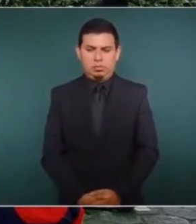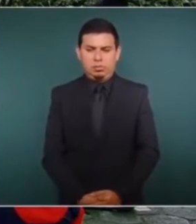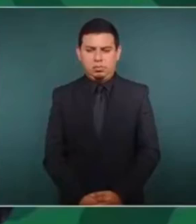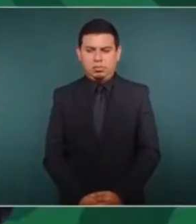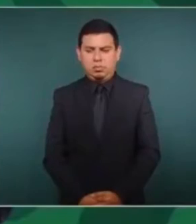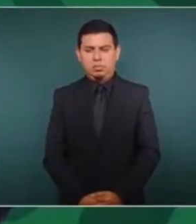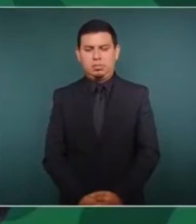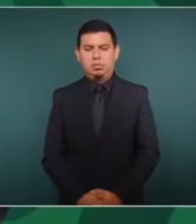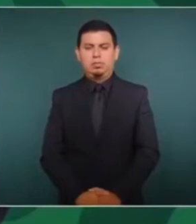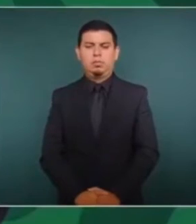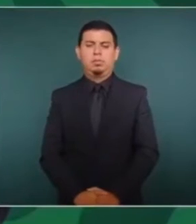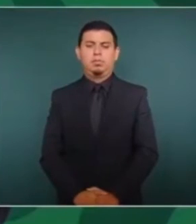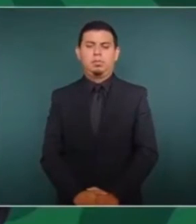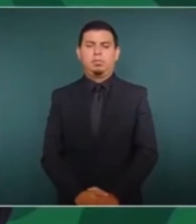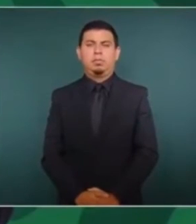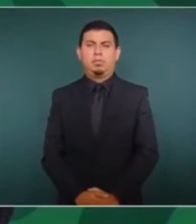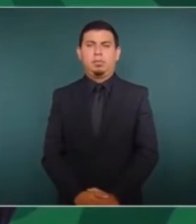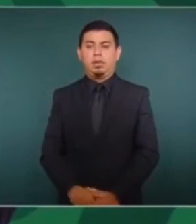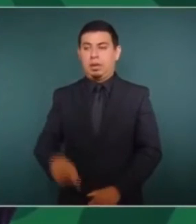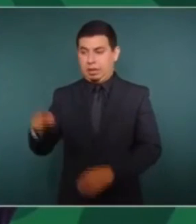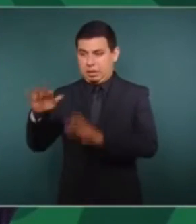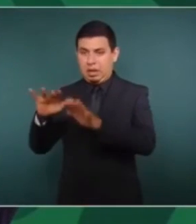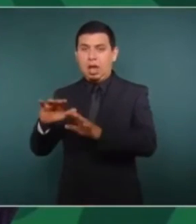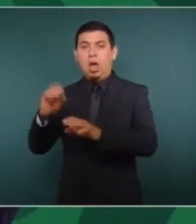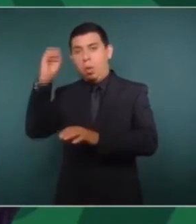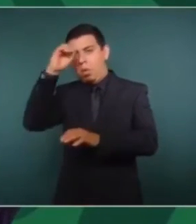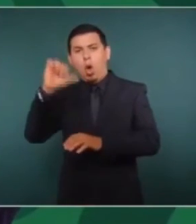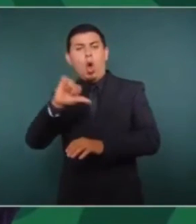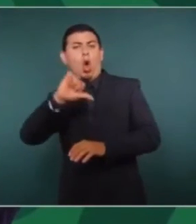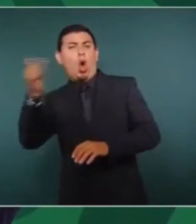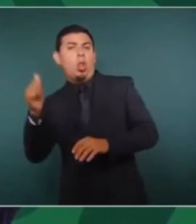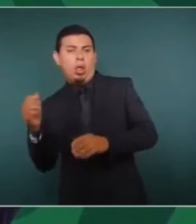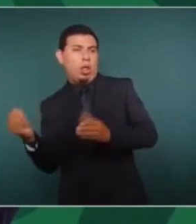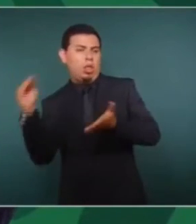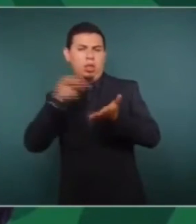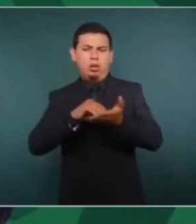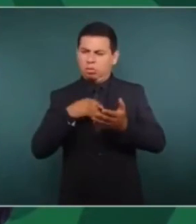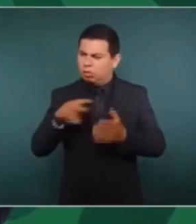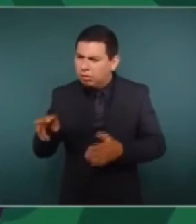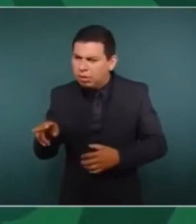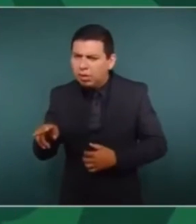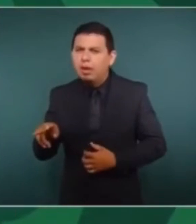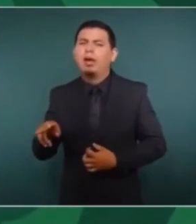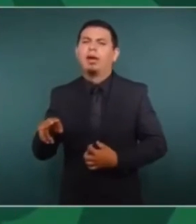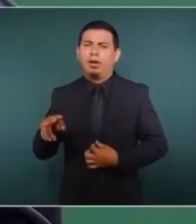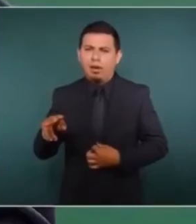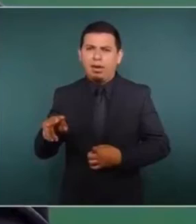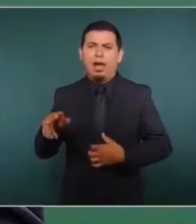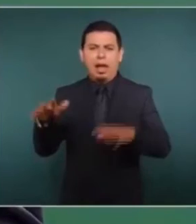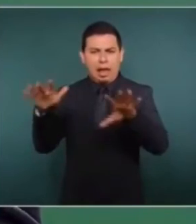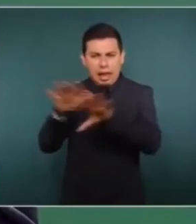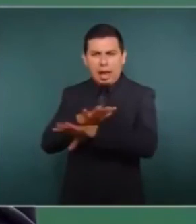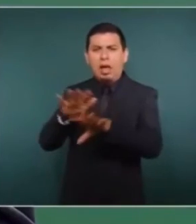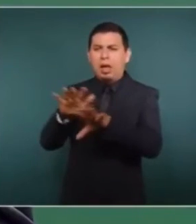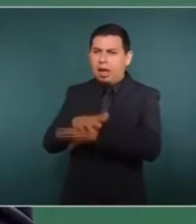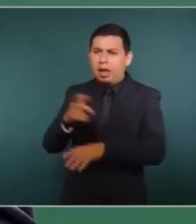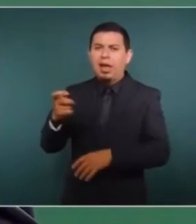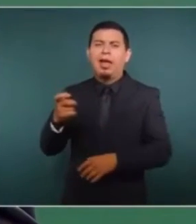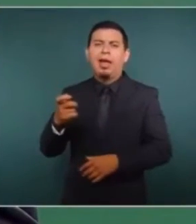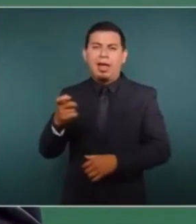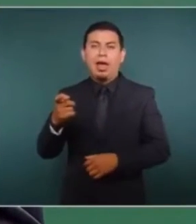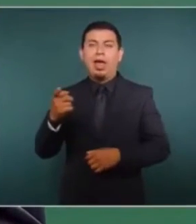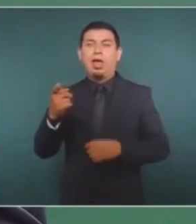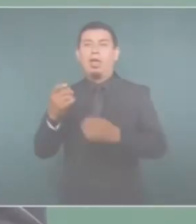ya con otra opinión, no cabe duda que hasta las piedras cambian de modo de